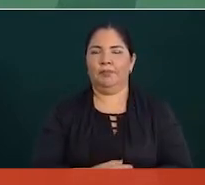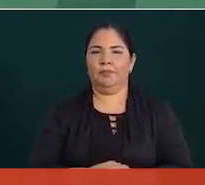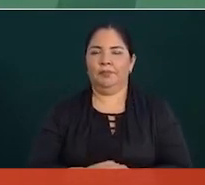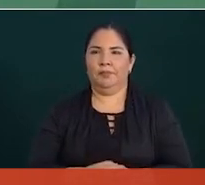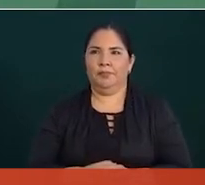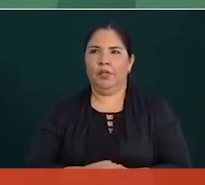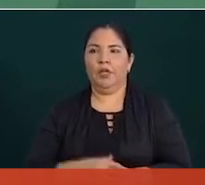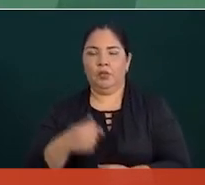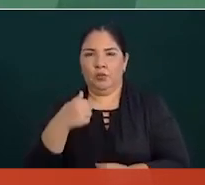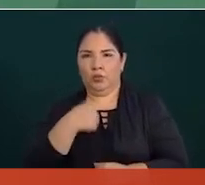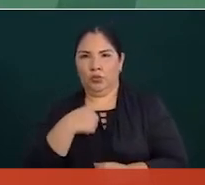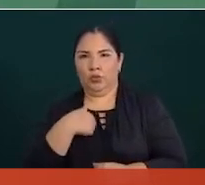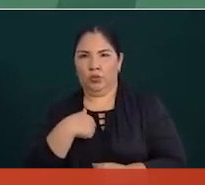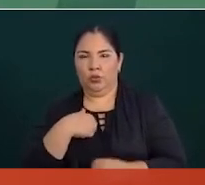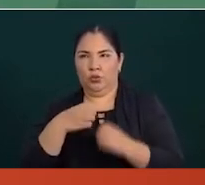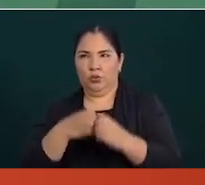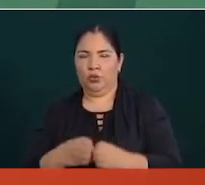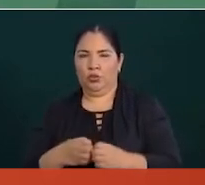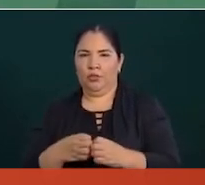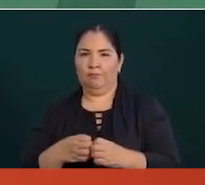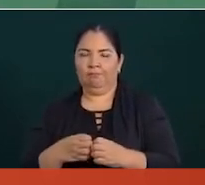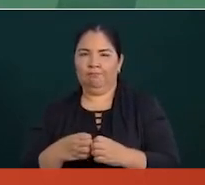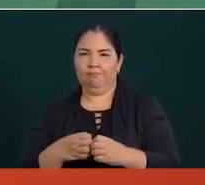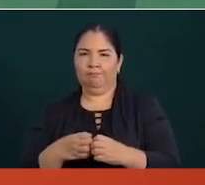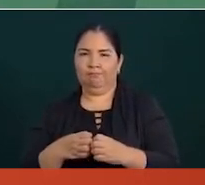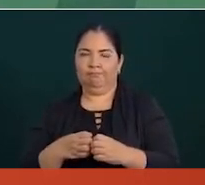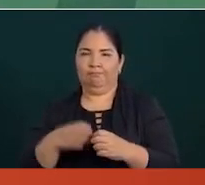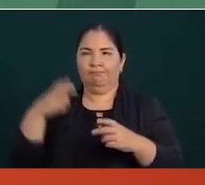yo voy a estar recorriendo